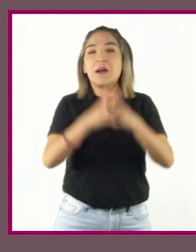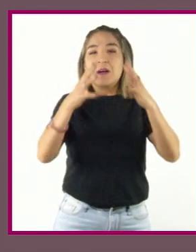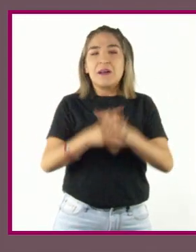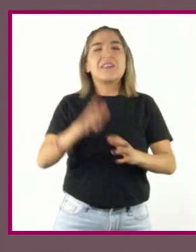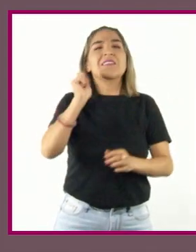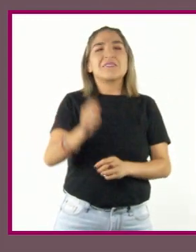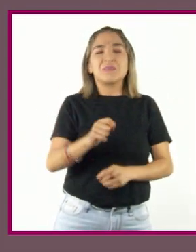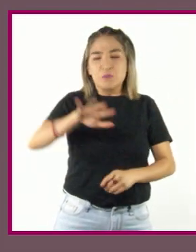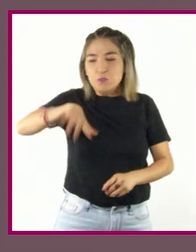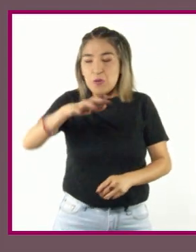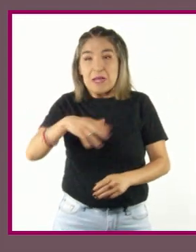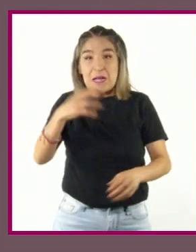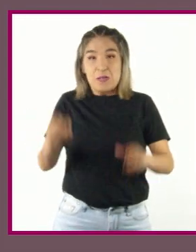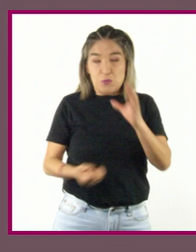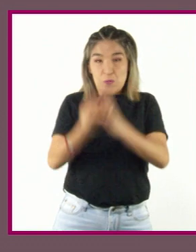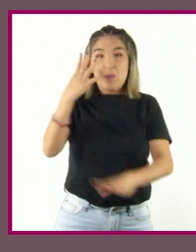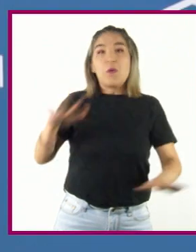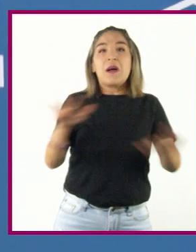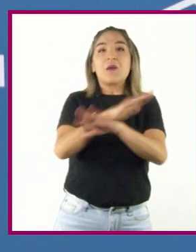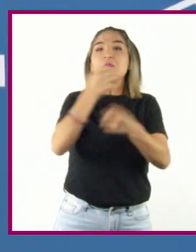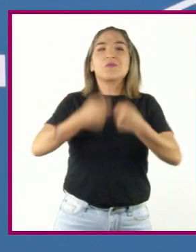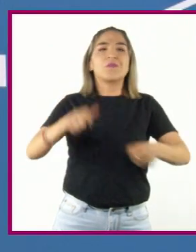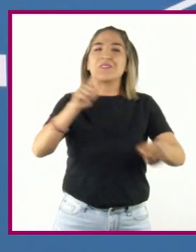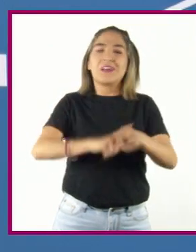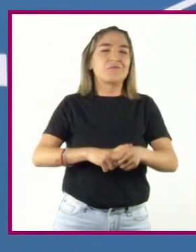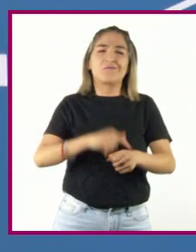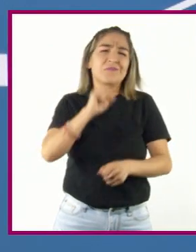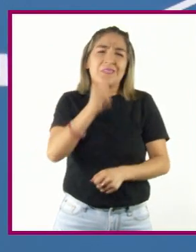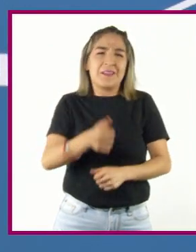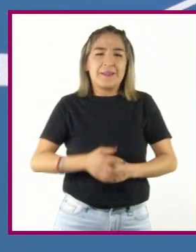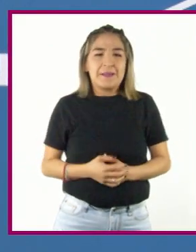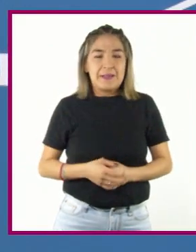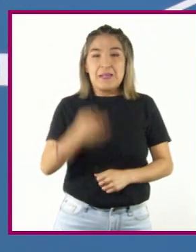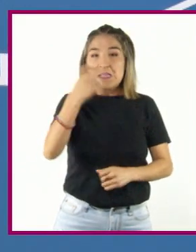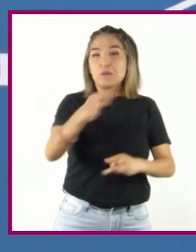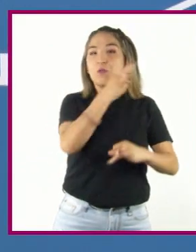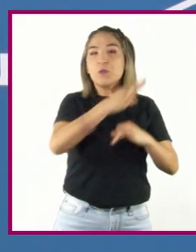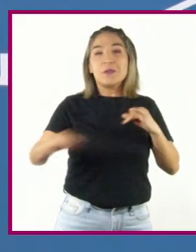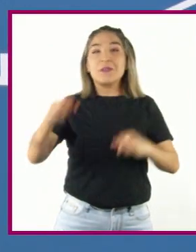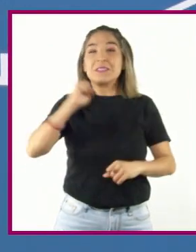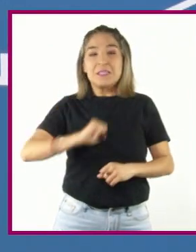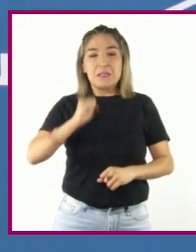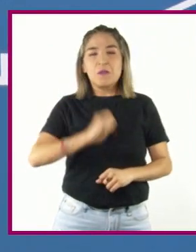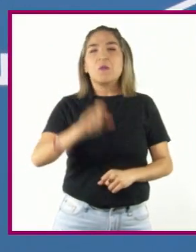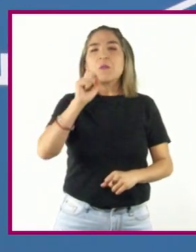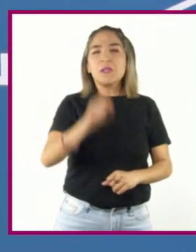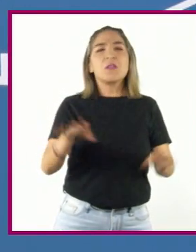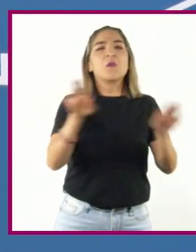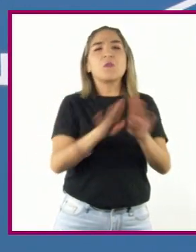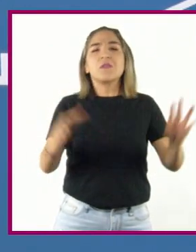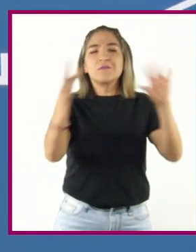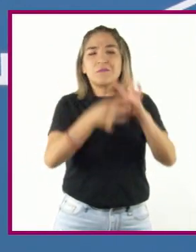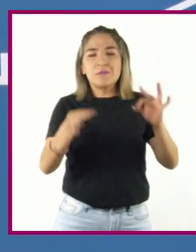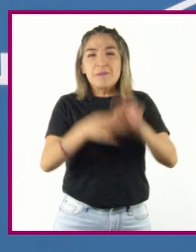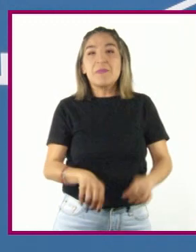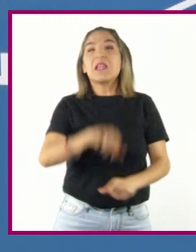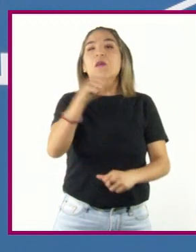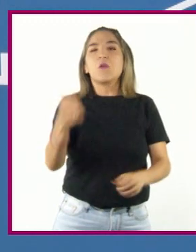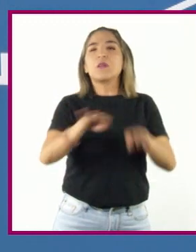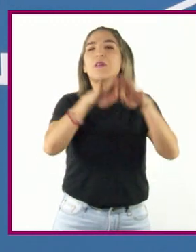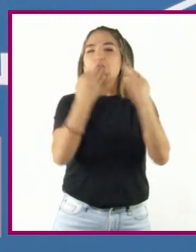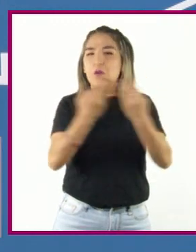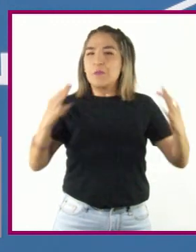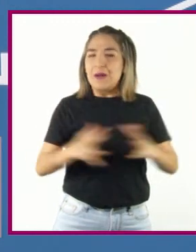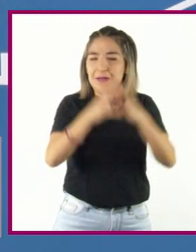necesariamente una transformación social. A finales del siglo XX comenzó a hablarse de otro tipo de guerras.